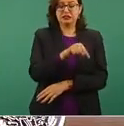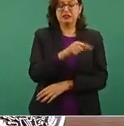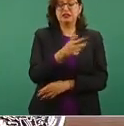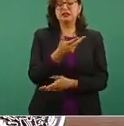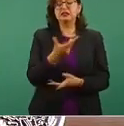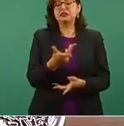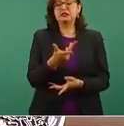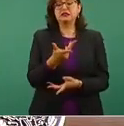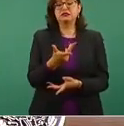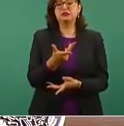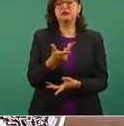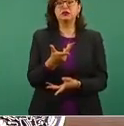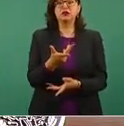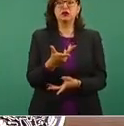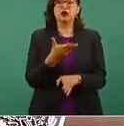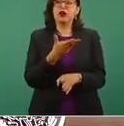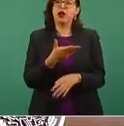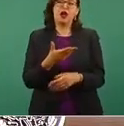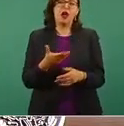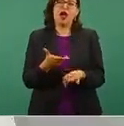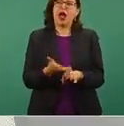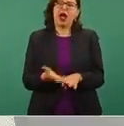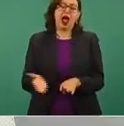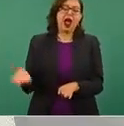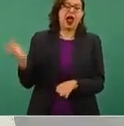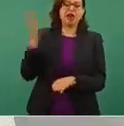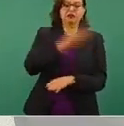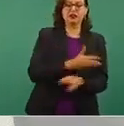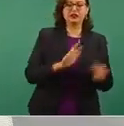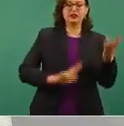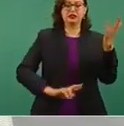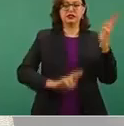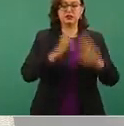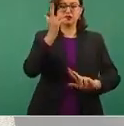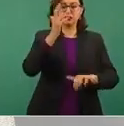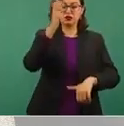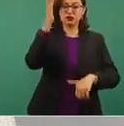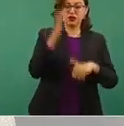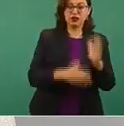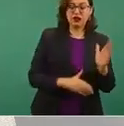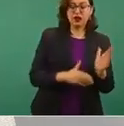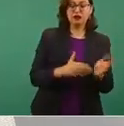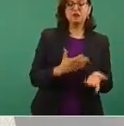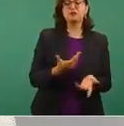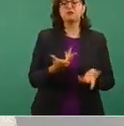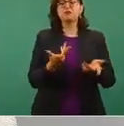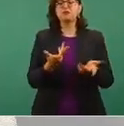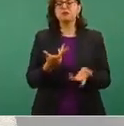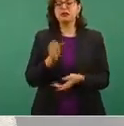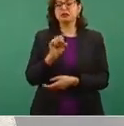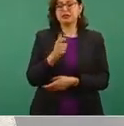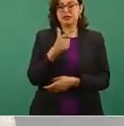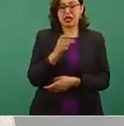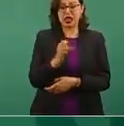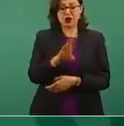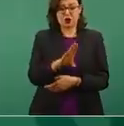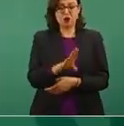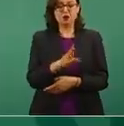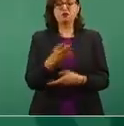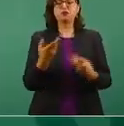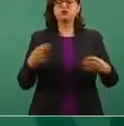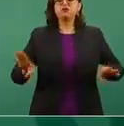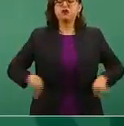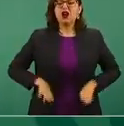la época postrevolucionaria, por ser una